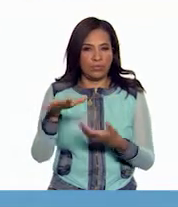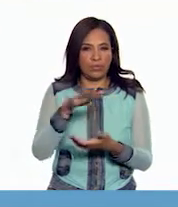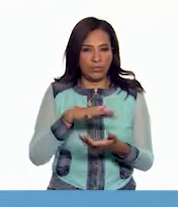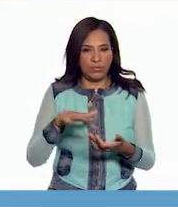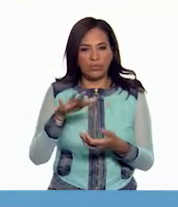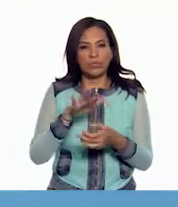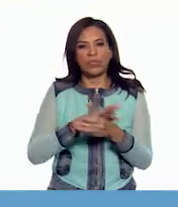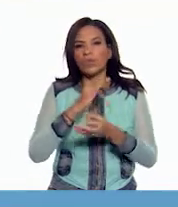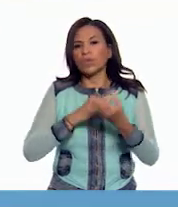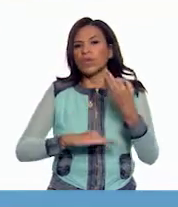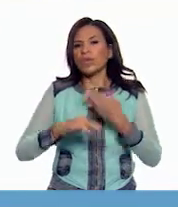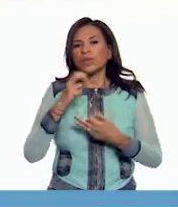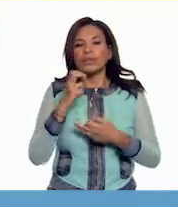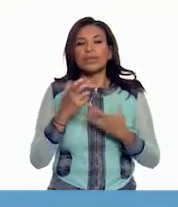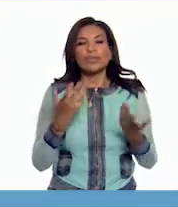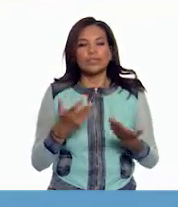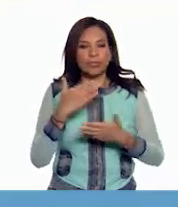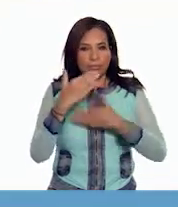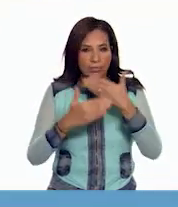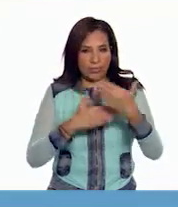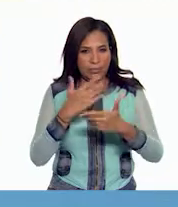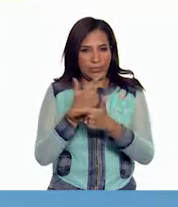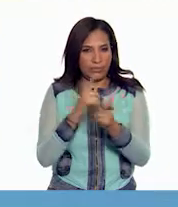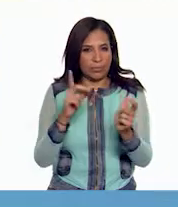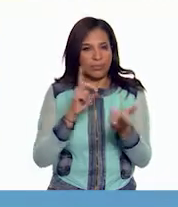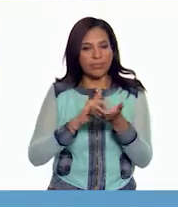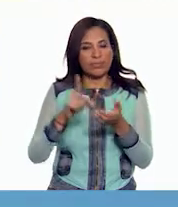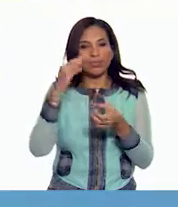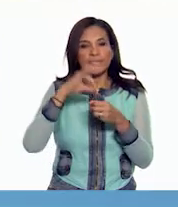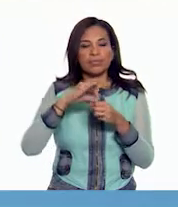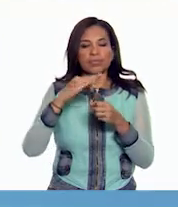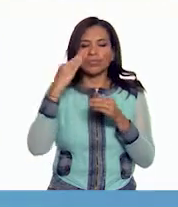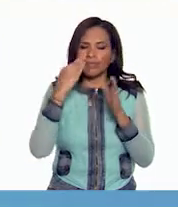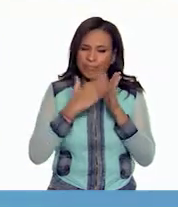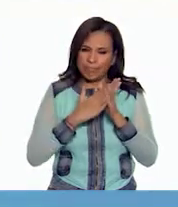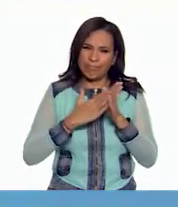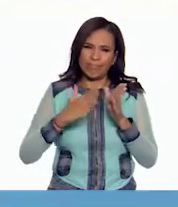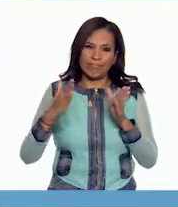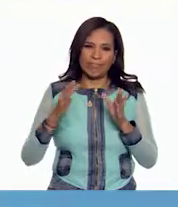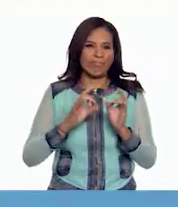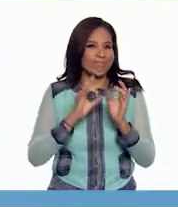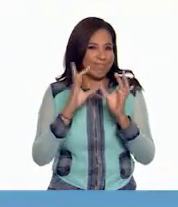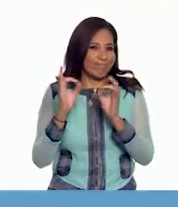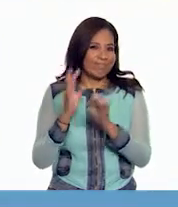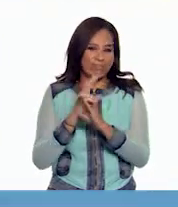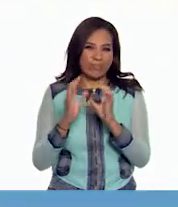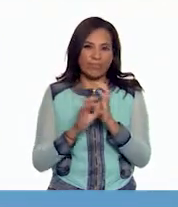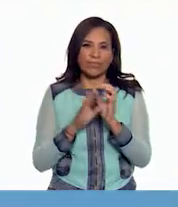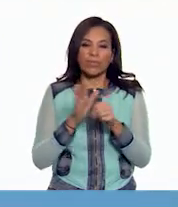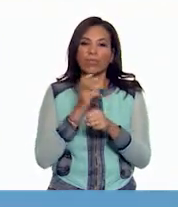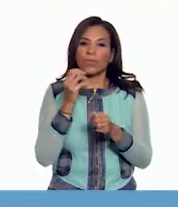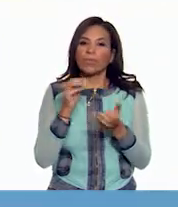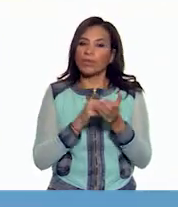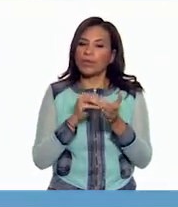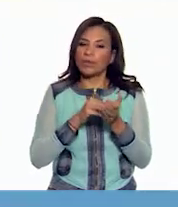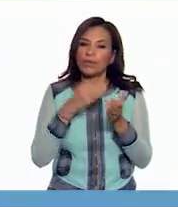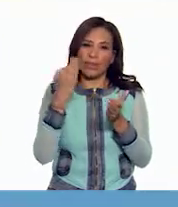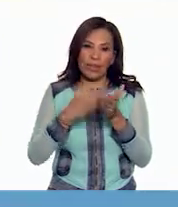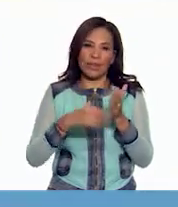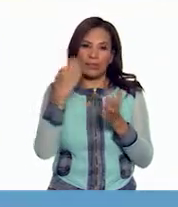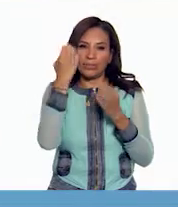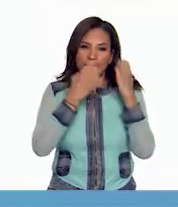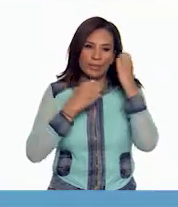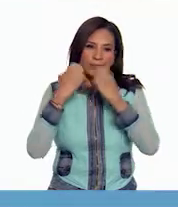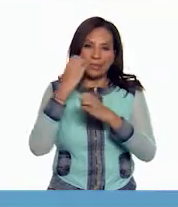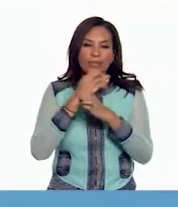Con todo y esto, el proceso de democratización sería largo y accidentado, por lo que todavía nos falta revisar